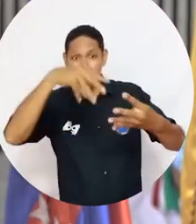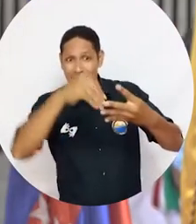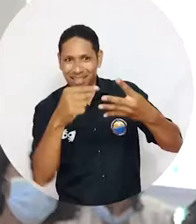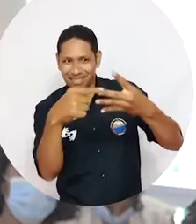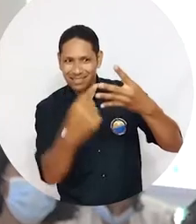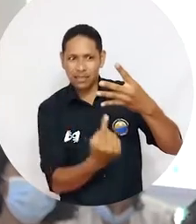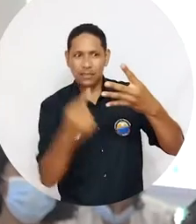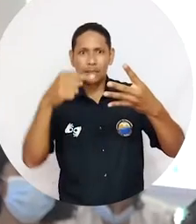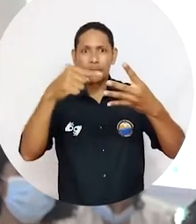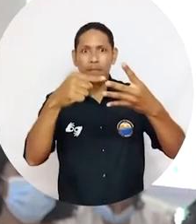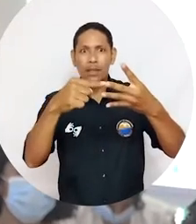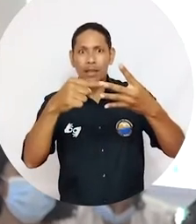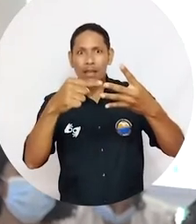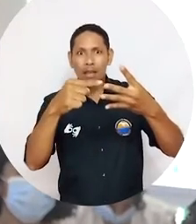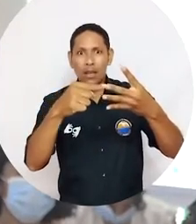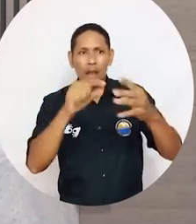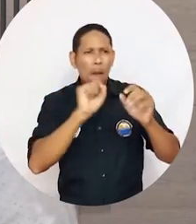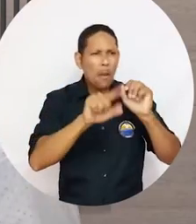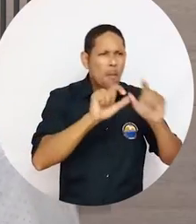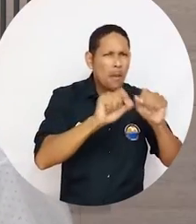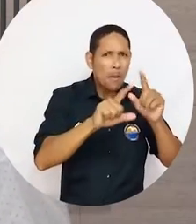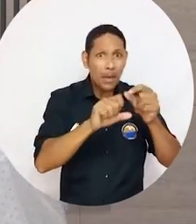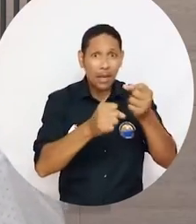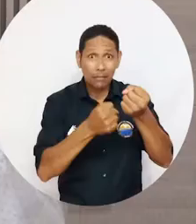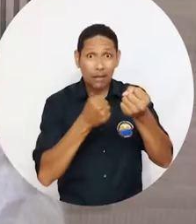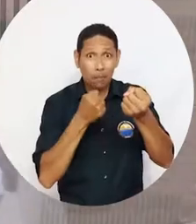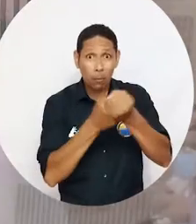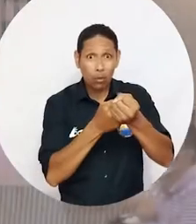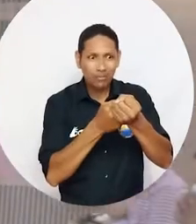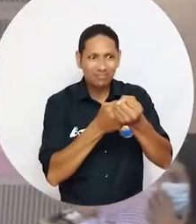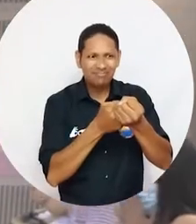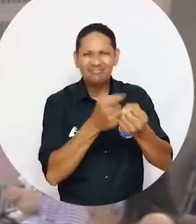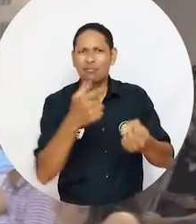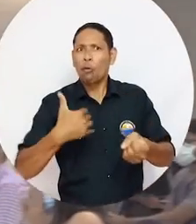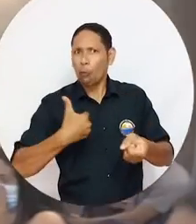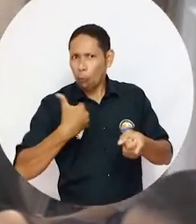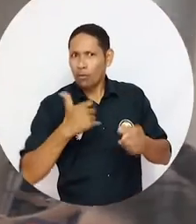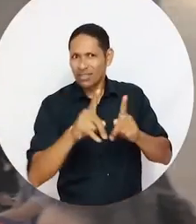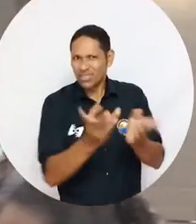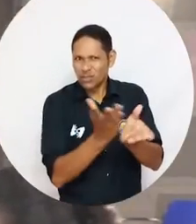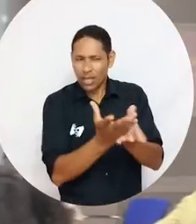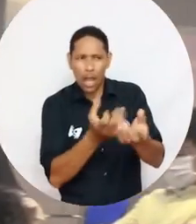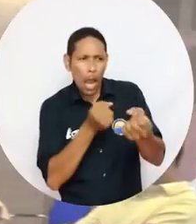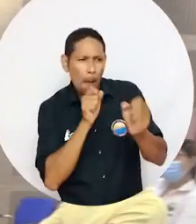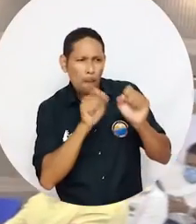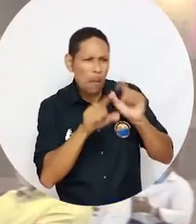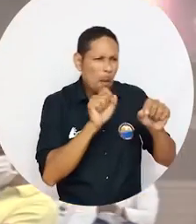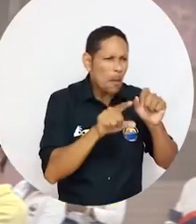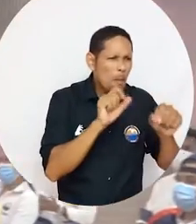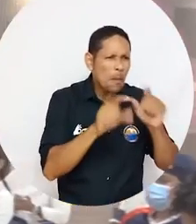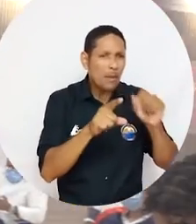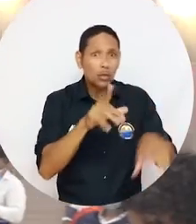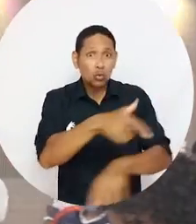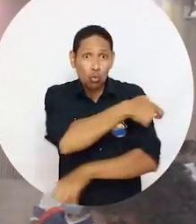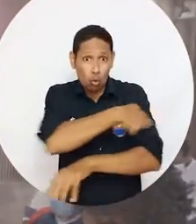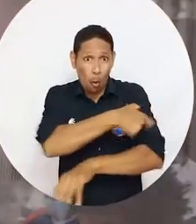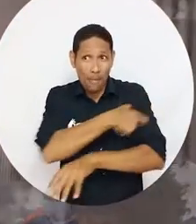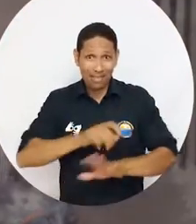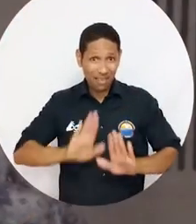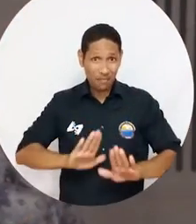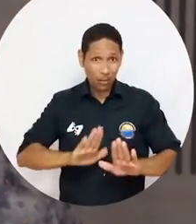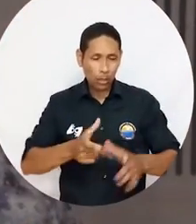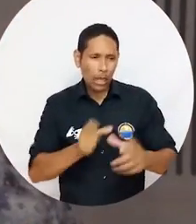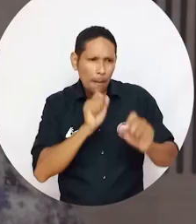las tres propuestas que están allí, que es apoyar la encuesta de los jóvenes o estudiantes que vienen liderando